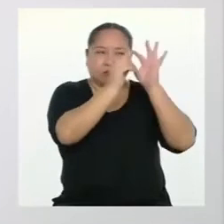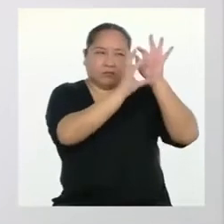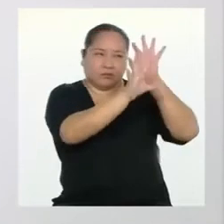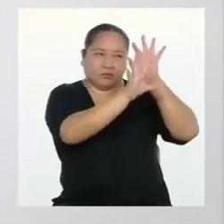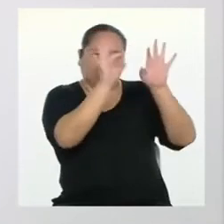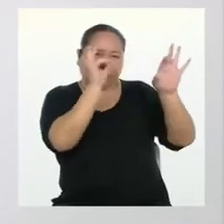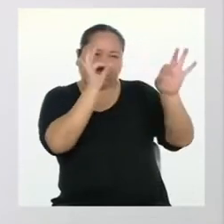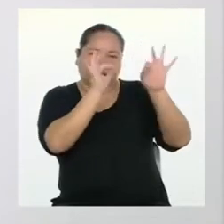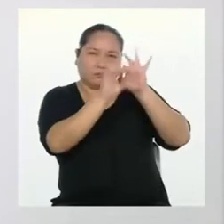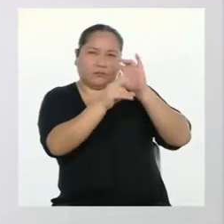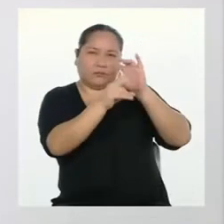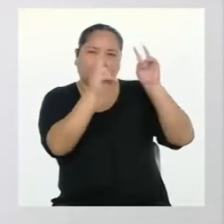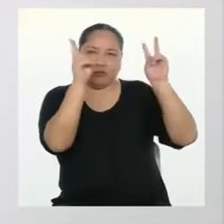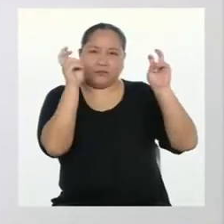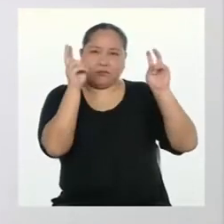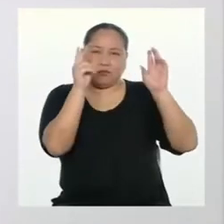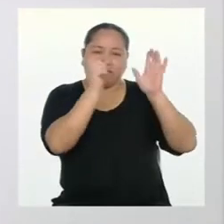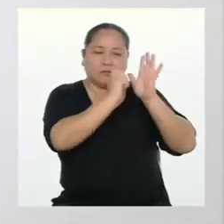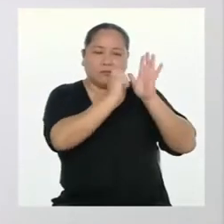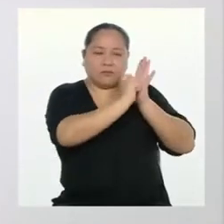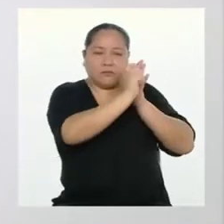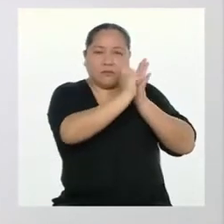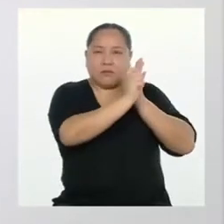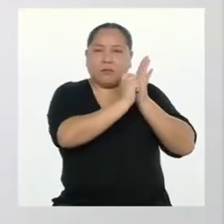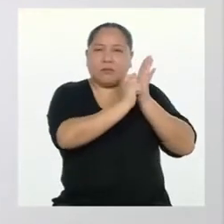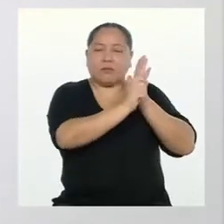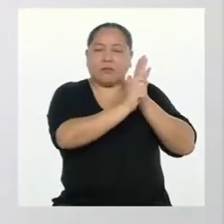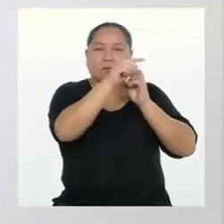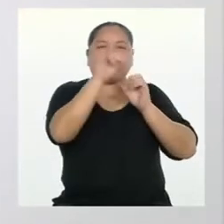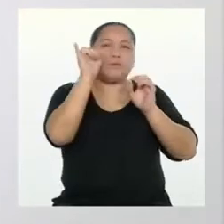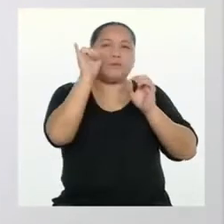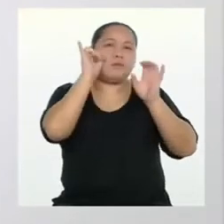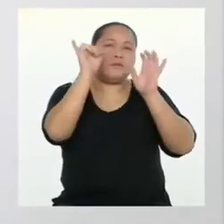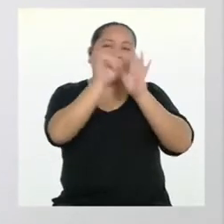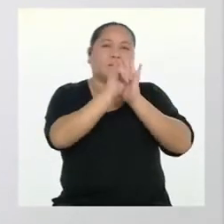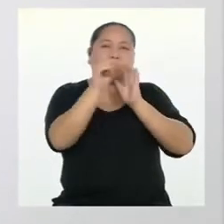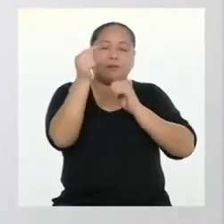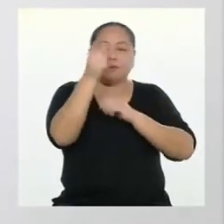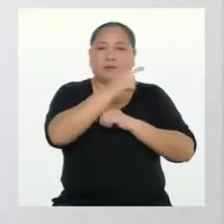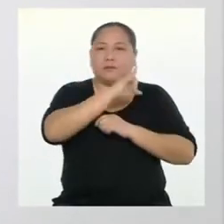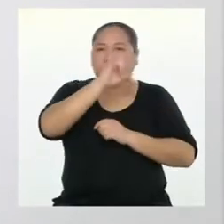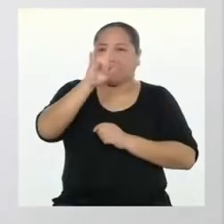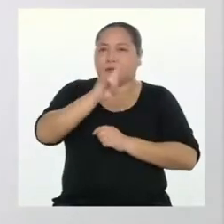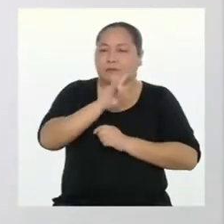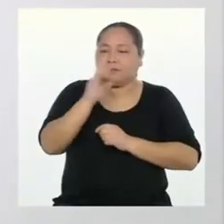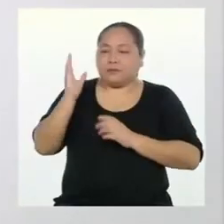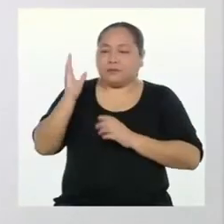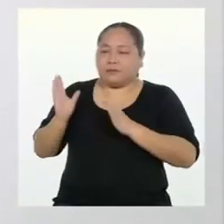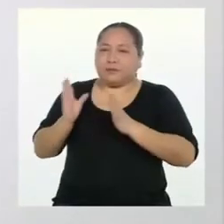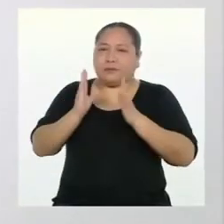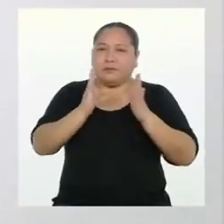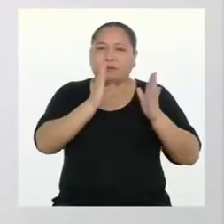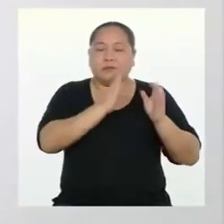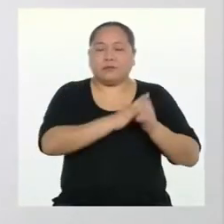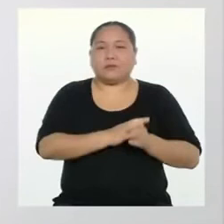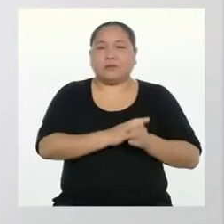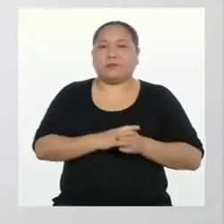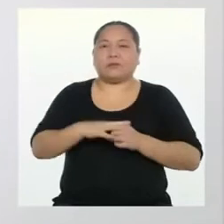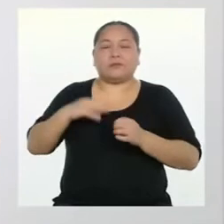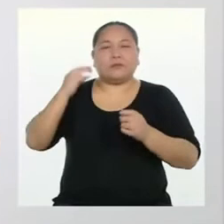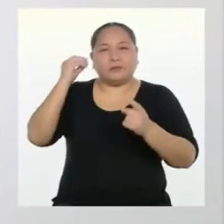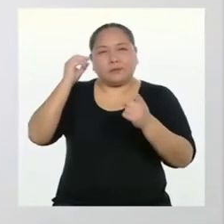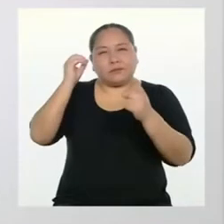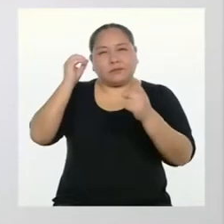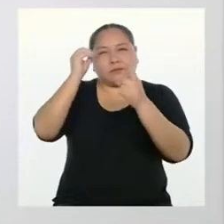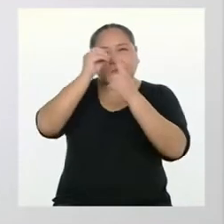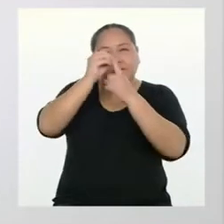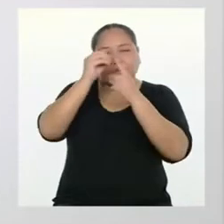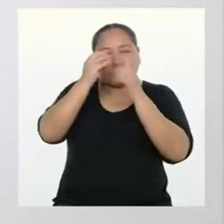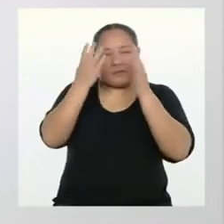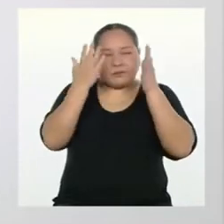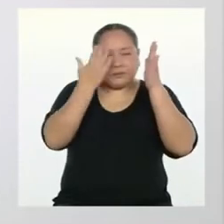selecciona el texto y la imagen que va a usar y los organiza visualmente con el objetivo de